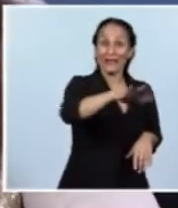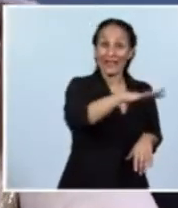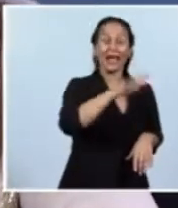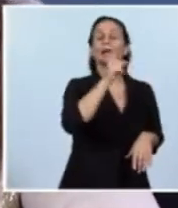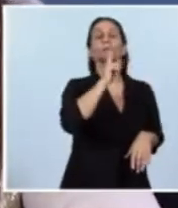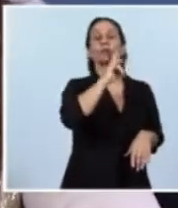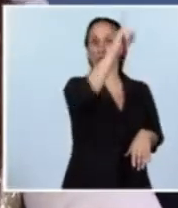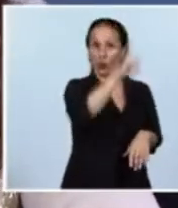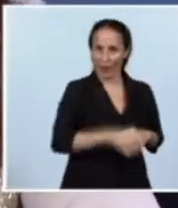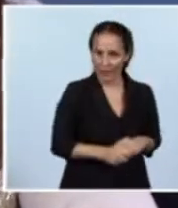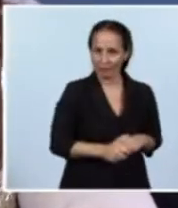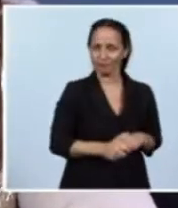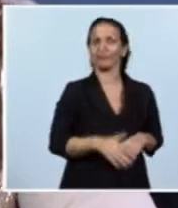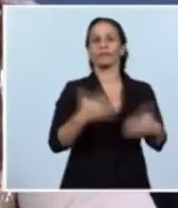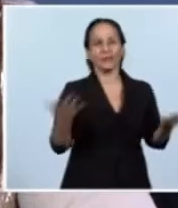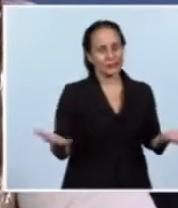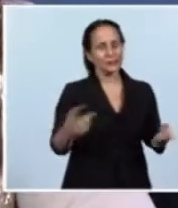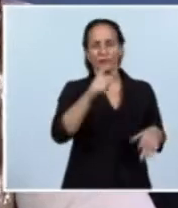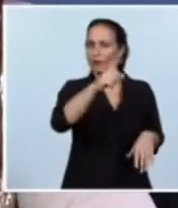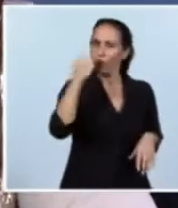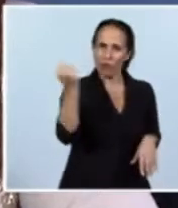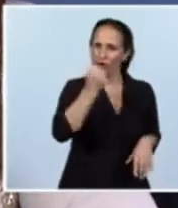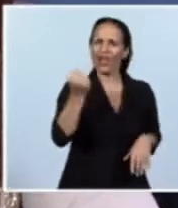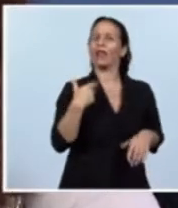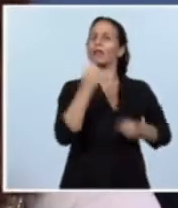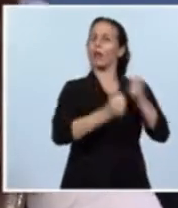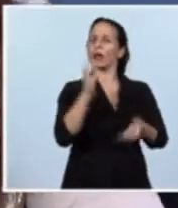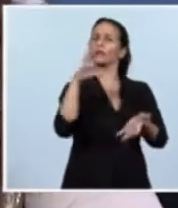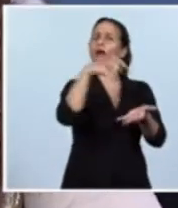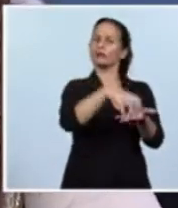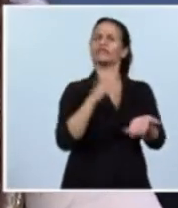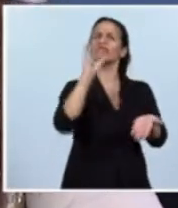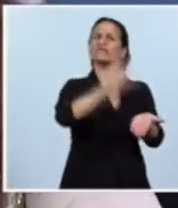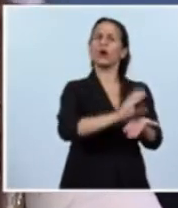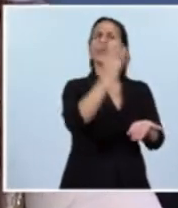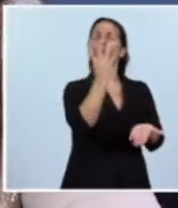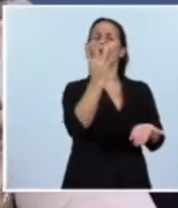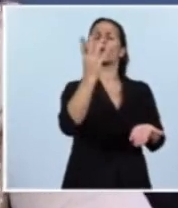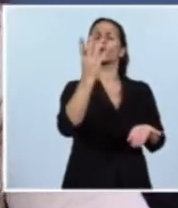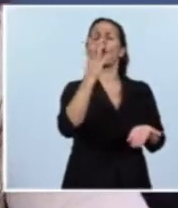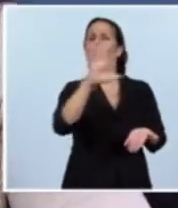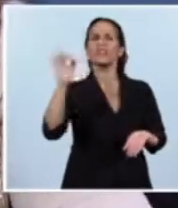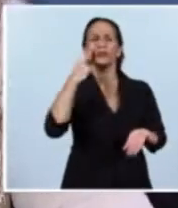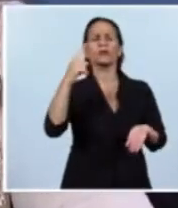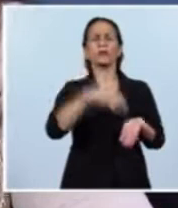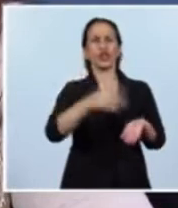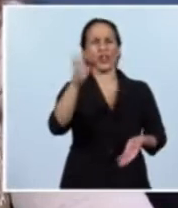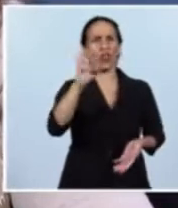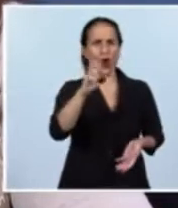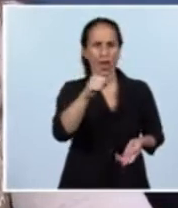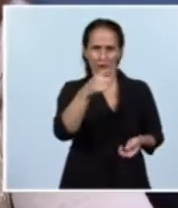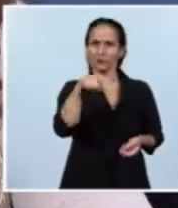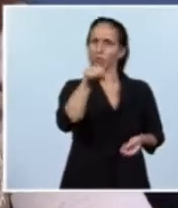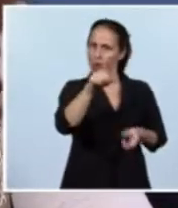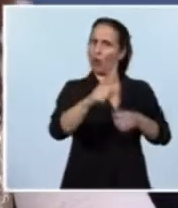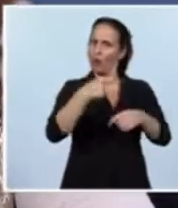Tucumán, la importancia de una empresa que invierte más de 4 millones y medio de dólares, saben que somos los mayores